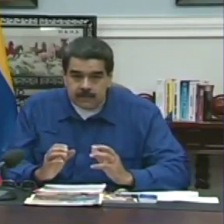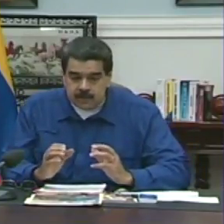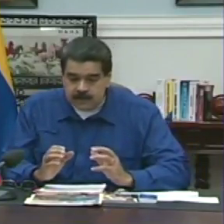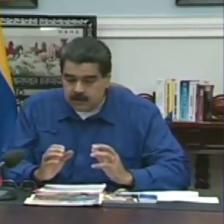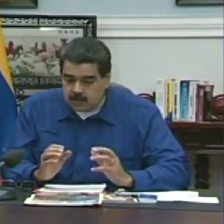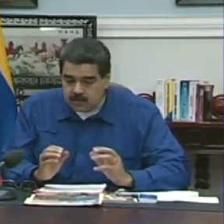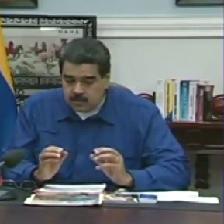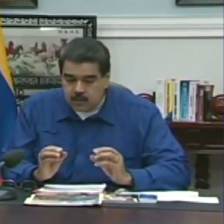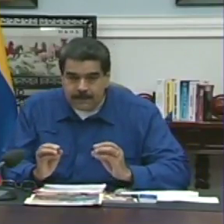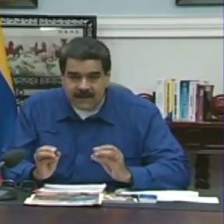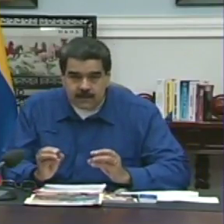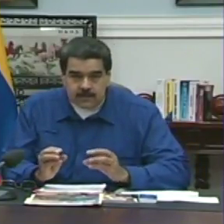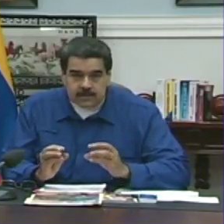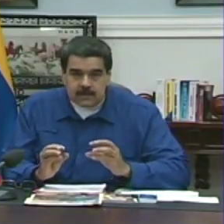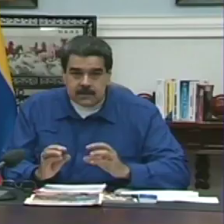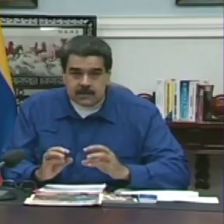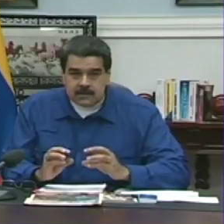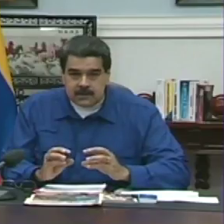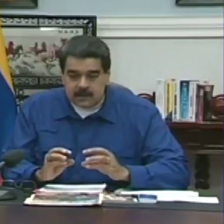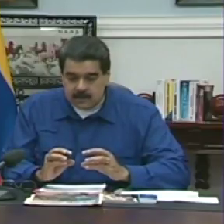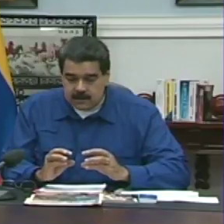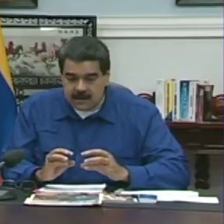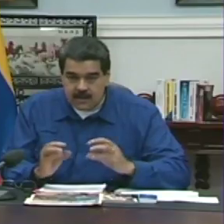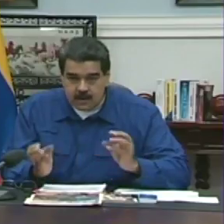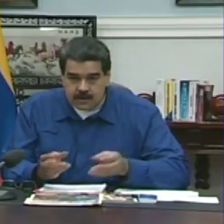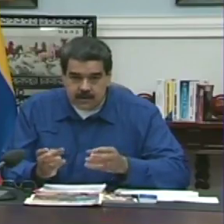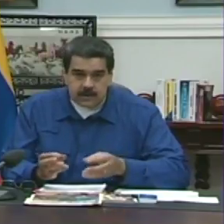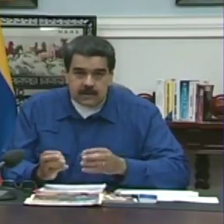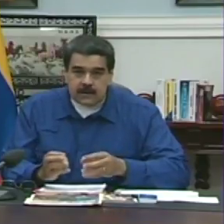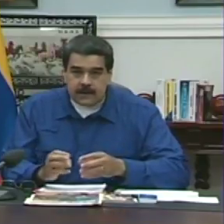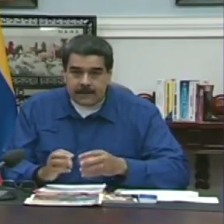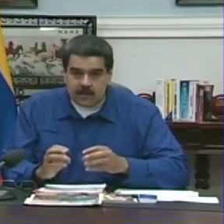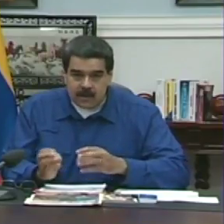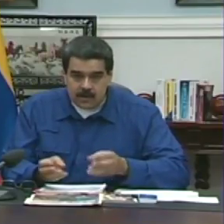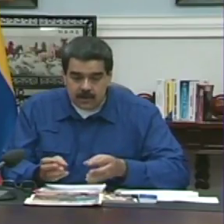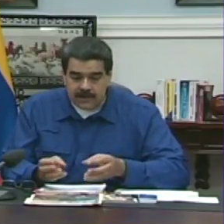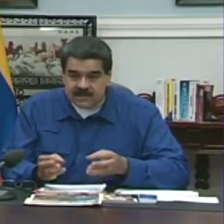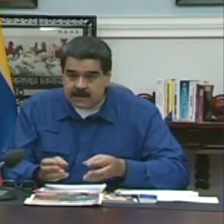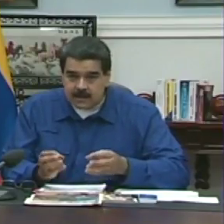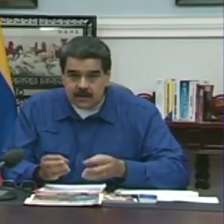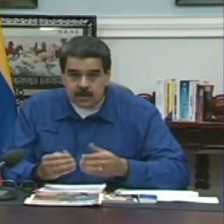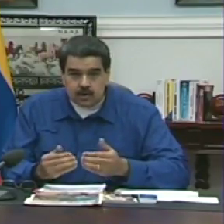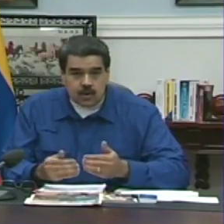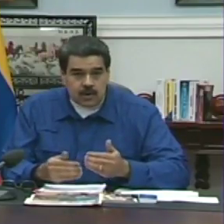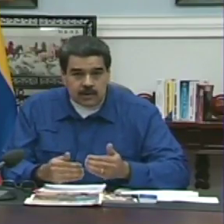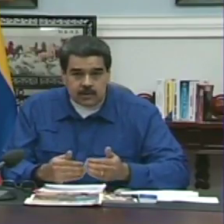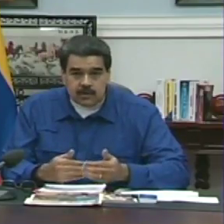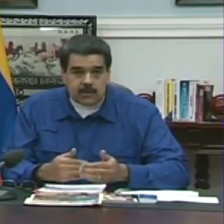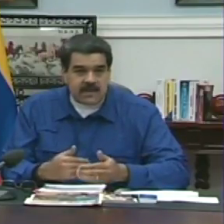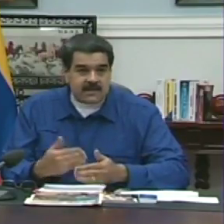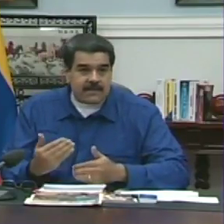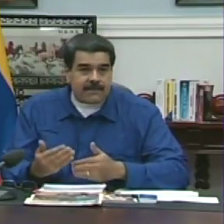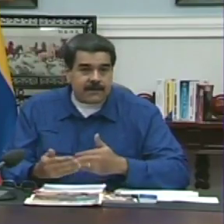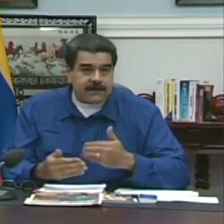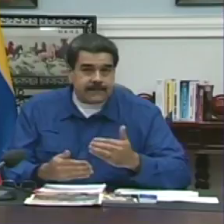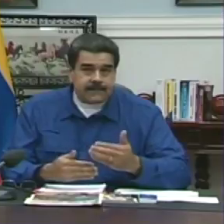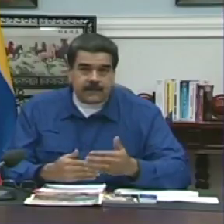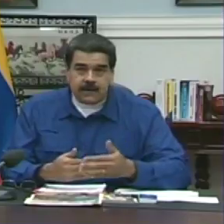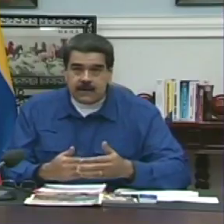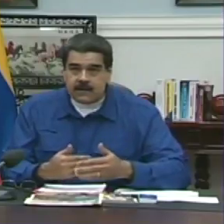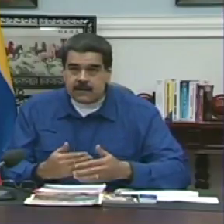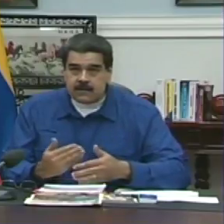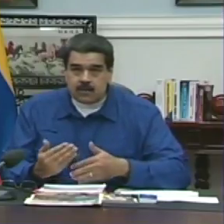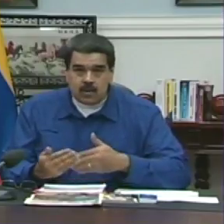No de un grupitos De ladrones Especuladores Bachaqueros Todo esto Lo que nos hace Más fuerte